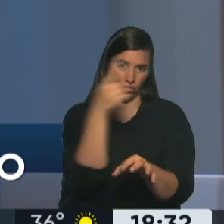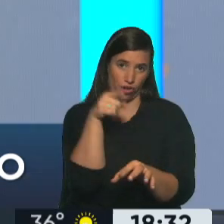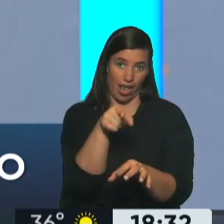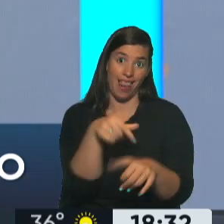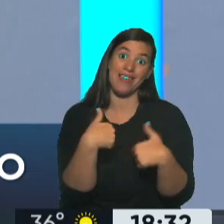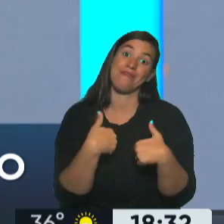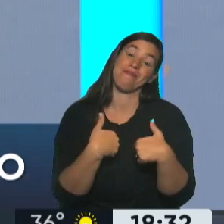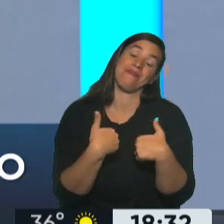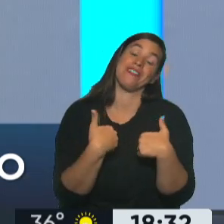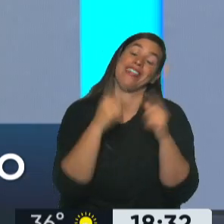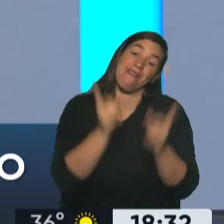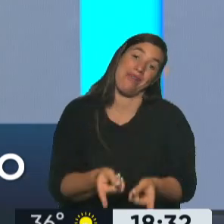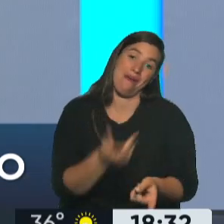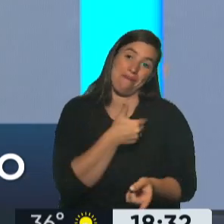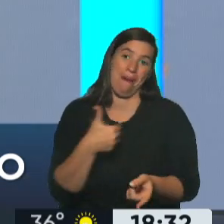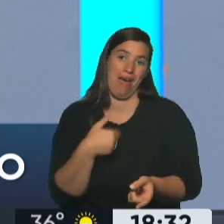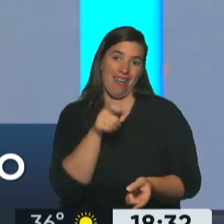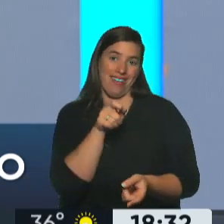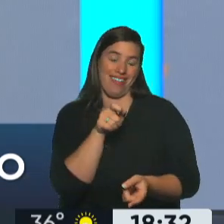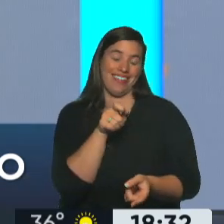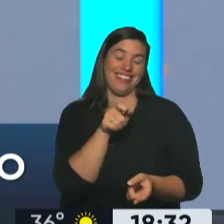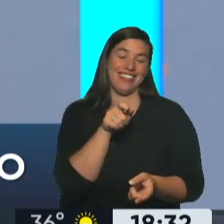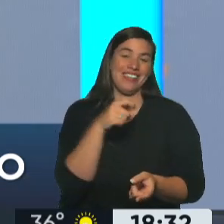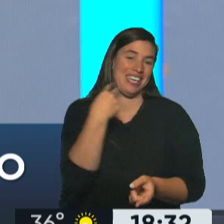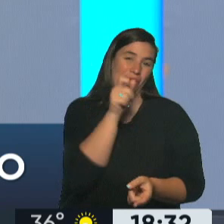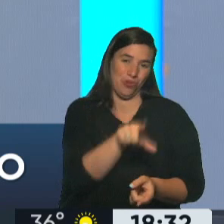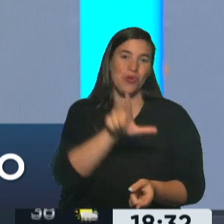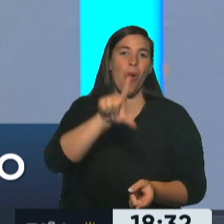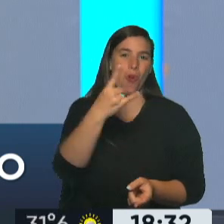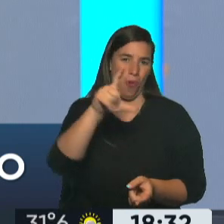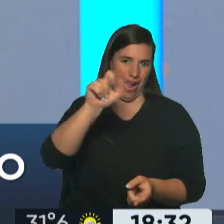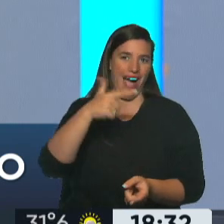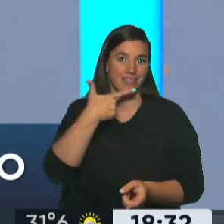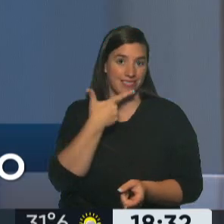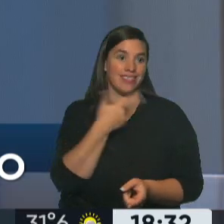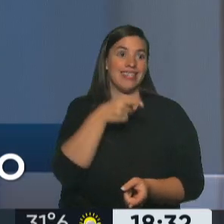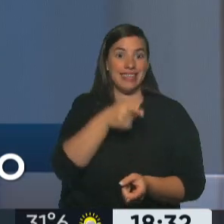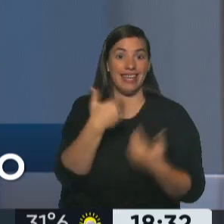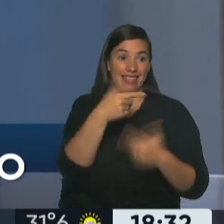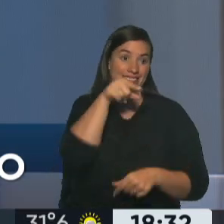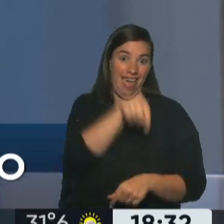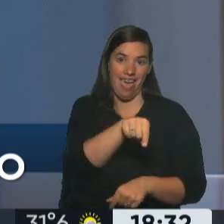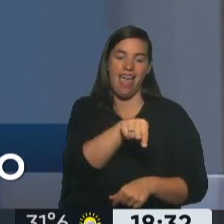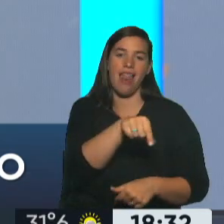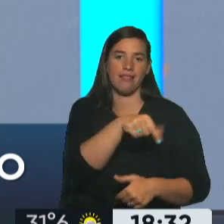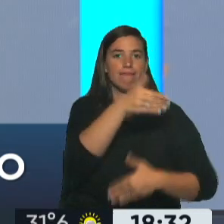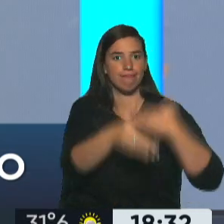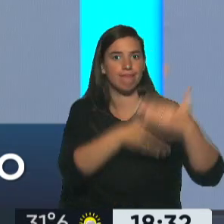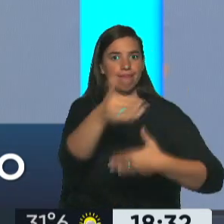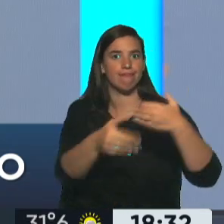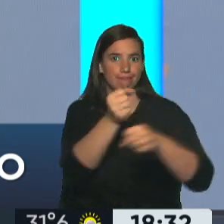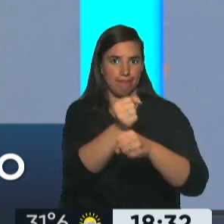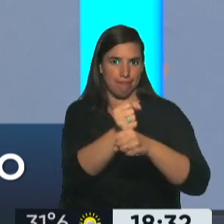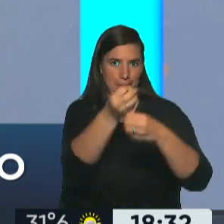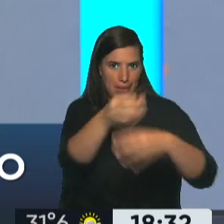mamá de Luca, ¿no? Por eso empezaste, Vera, a trabajar en esta temática. Contanos, ¿cuál es el efecto